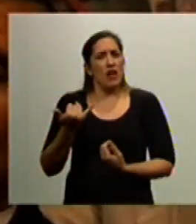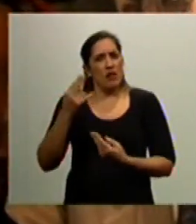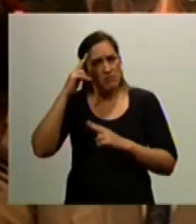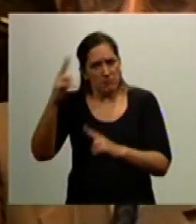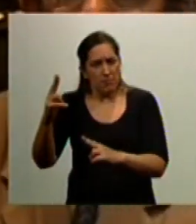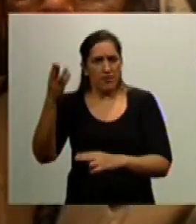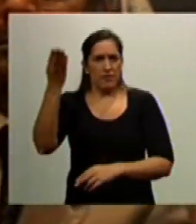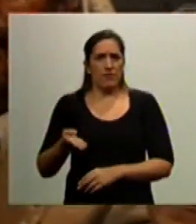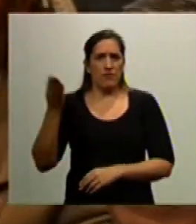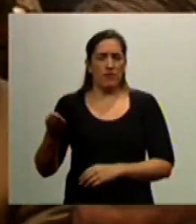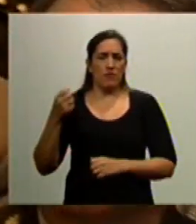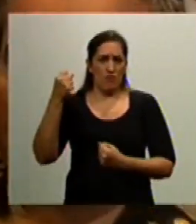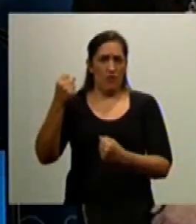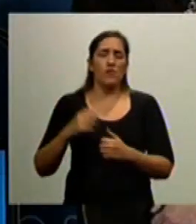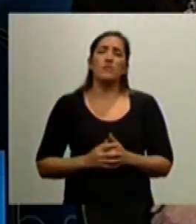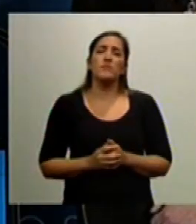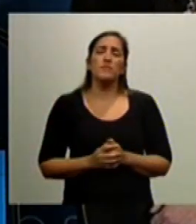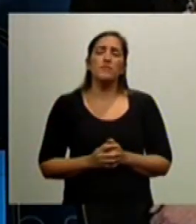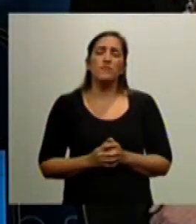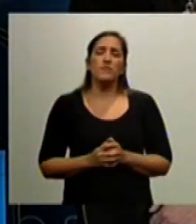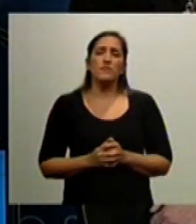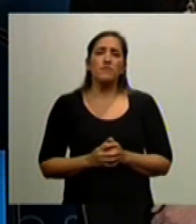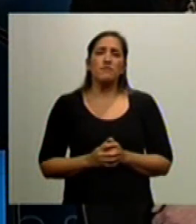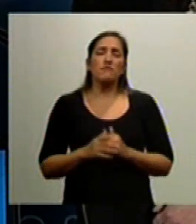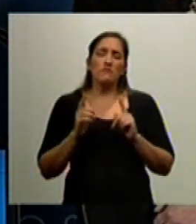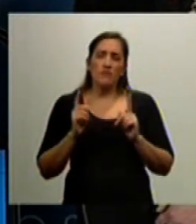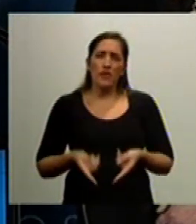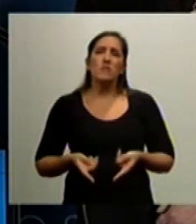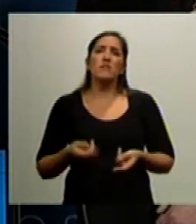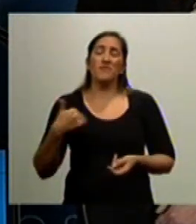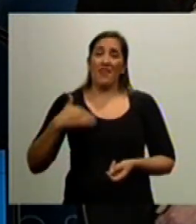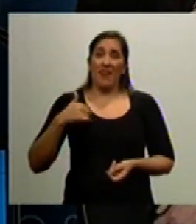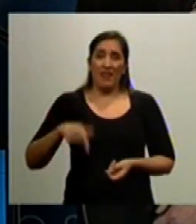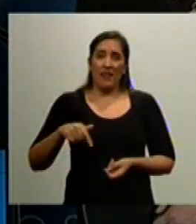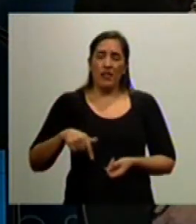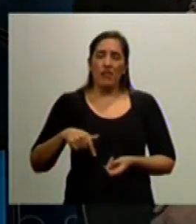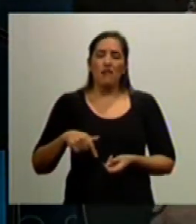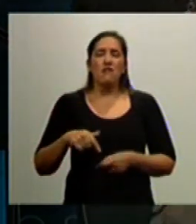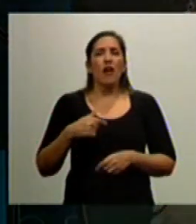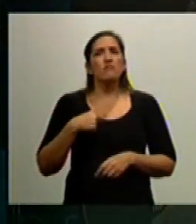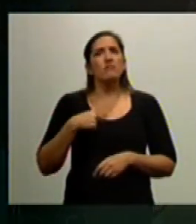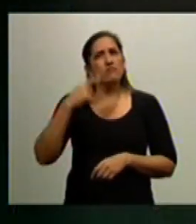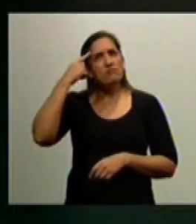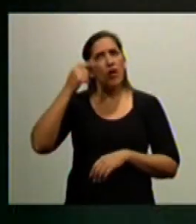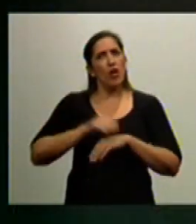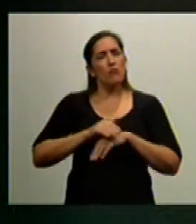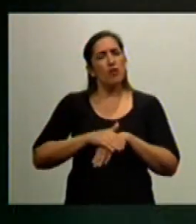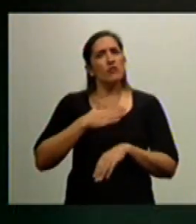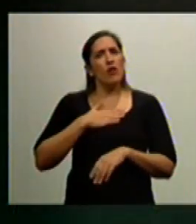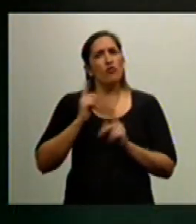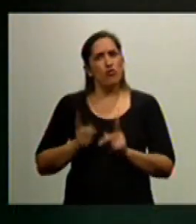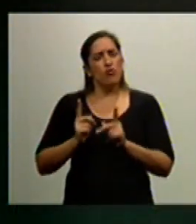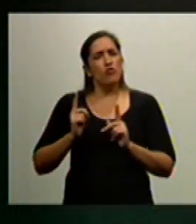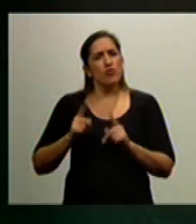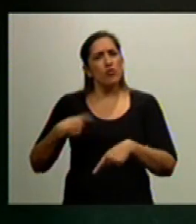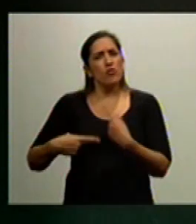y también el compromiso definitivo de la Argentina de que la soberanía